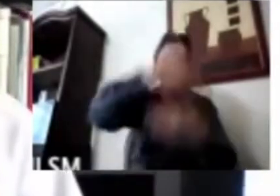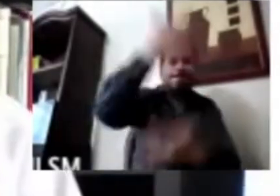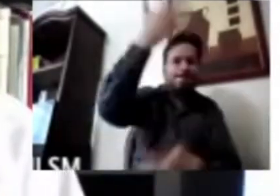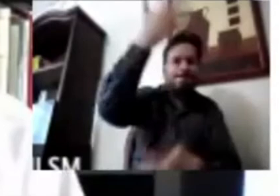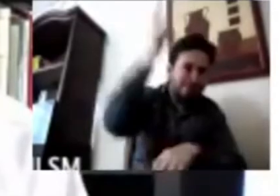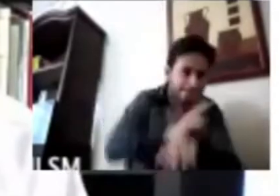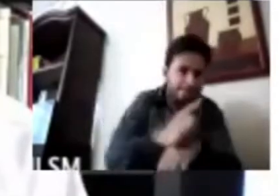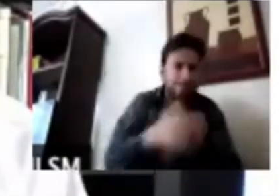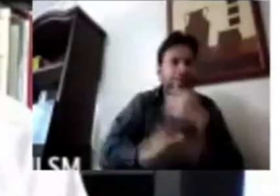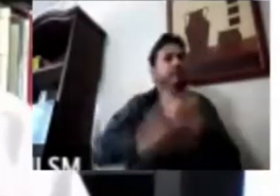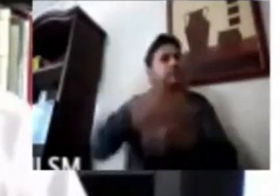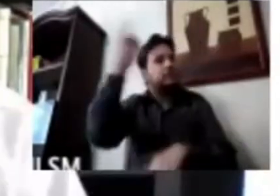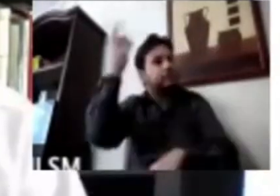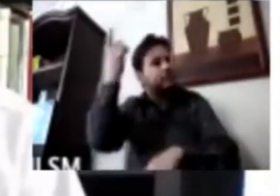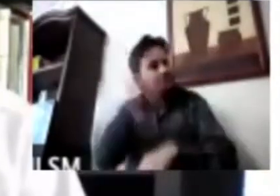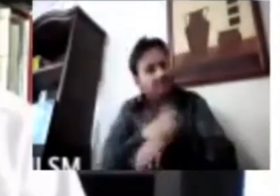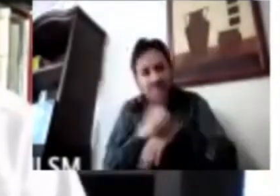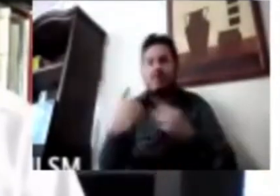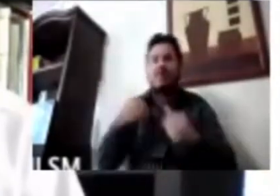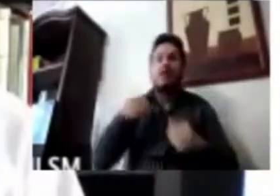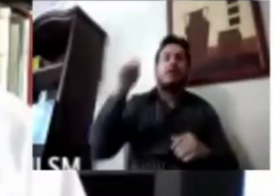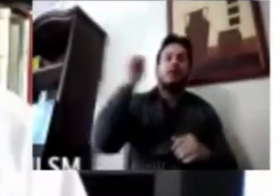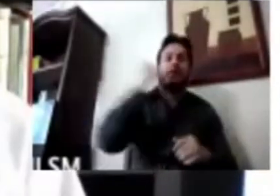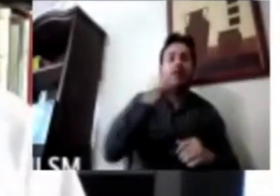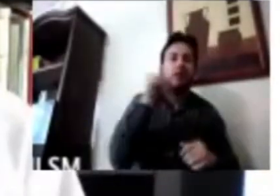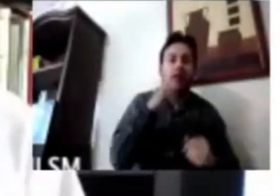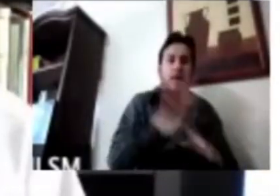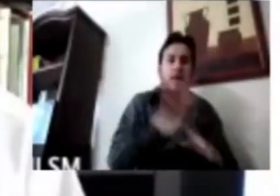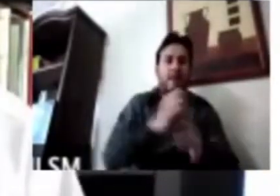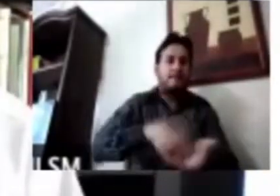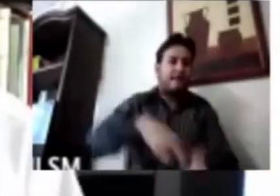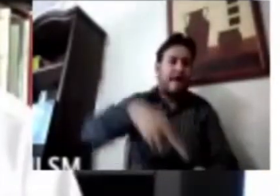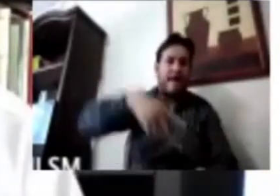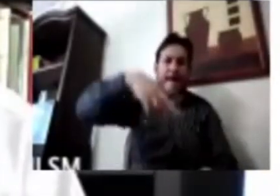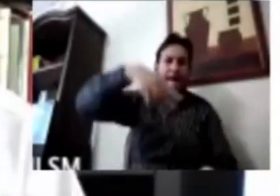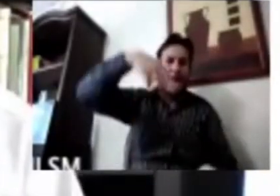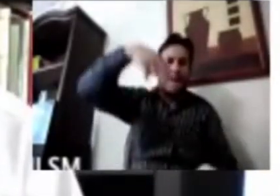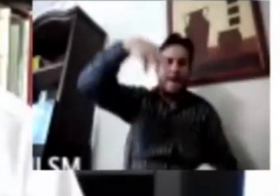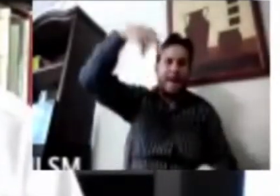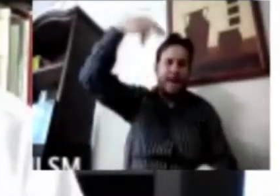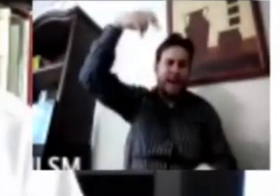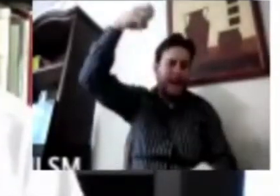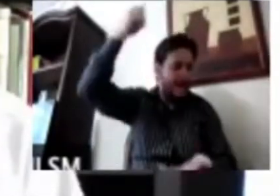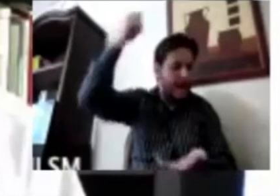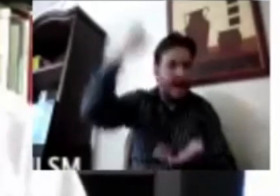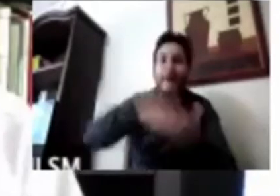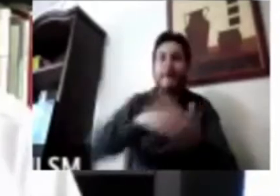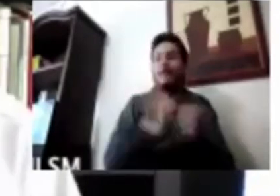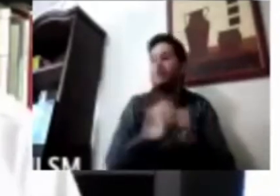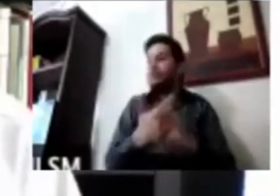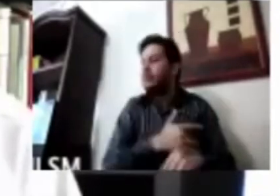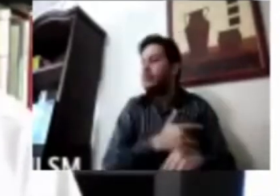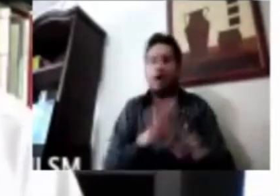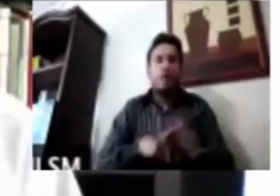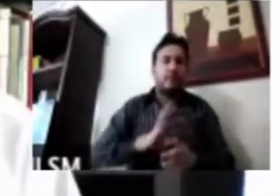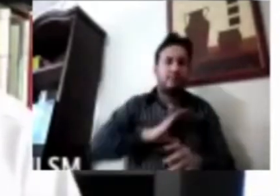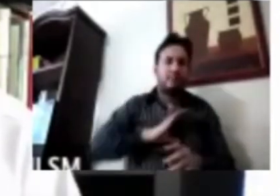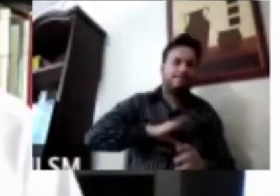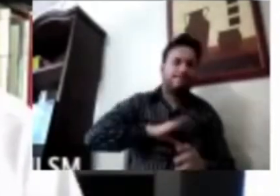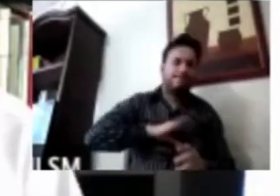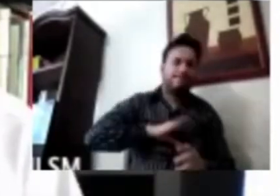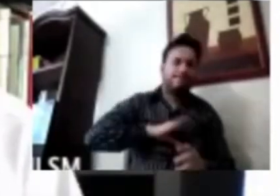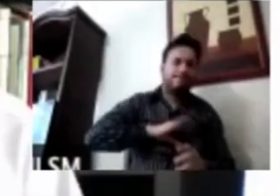pues, están dando, digamos, brincos enormes en el estado de ánimo, sobre todo negativo,